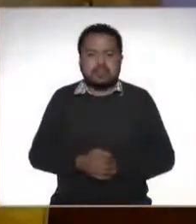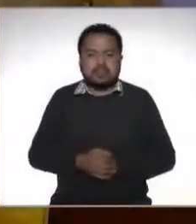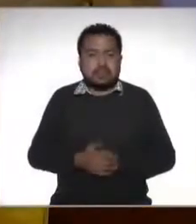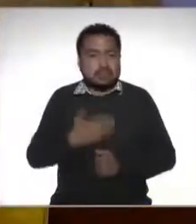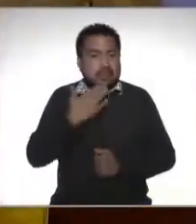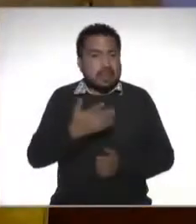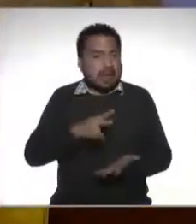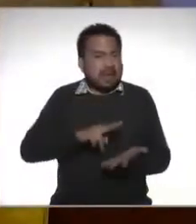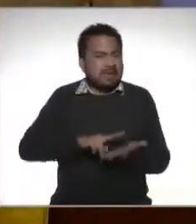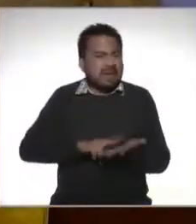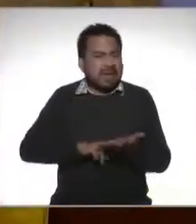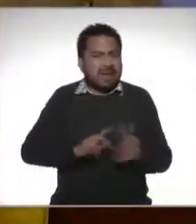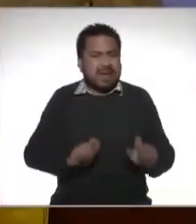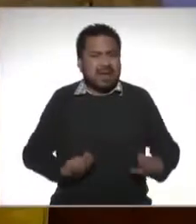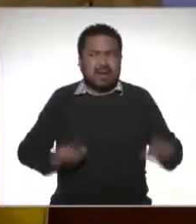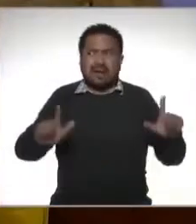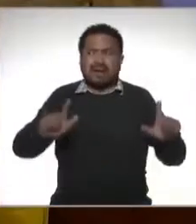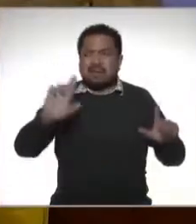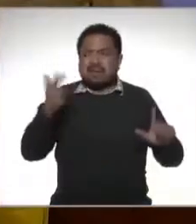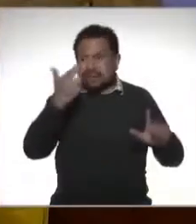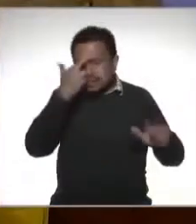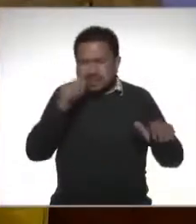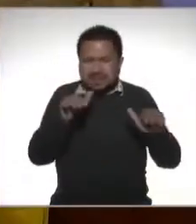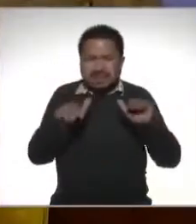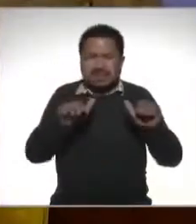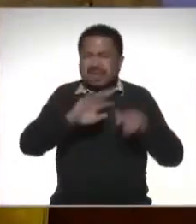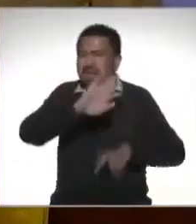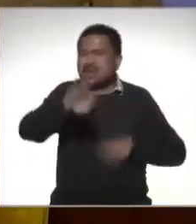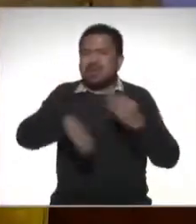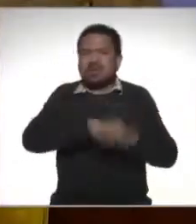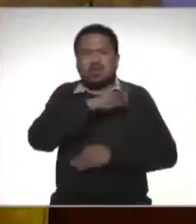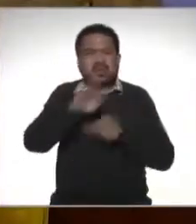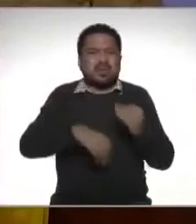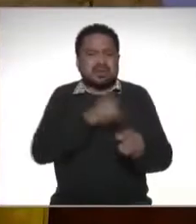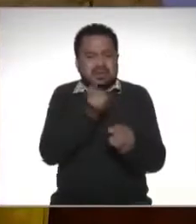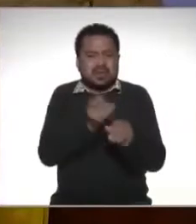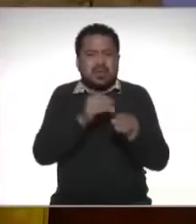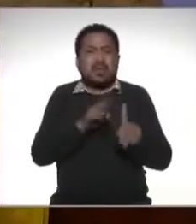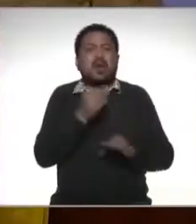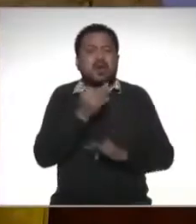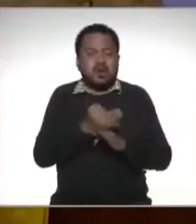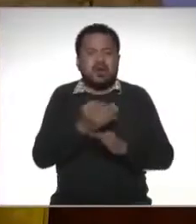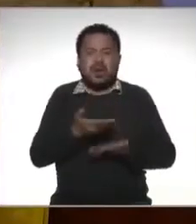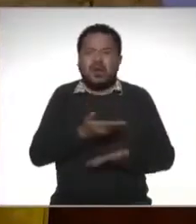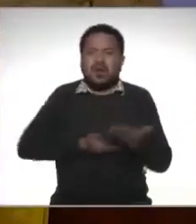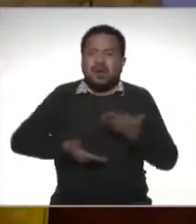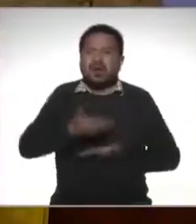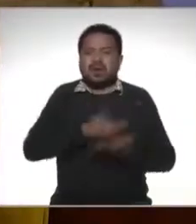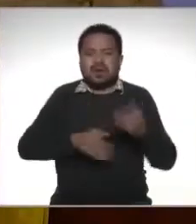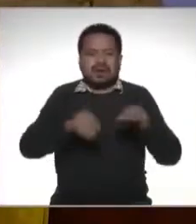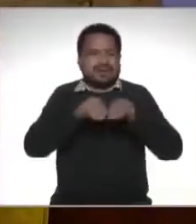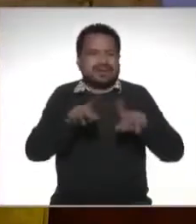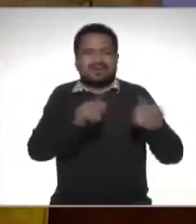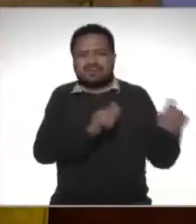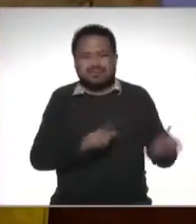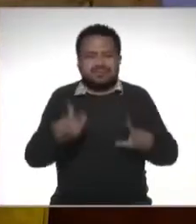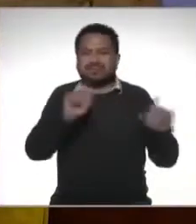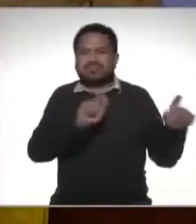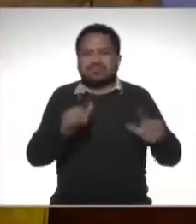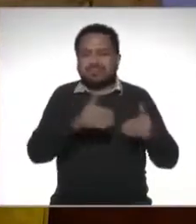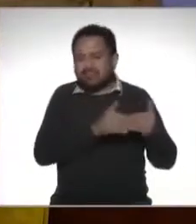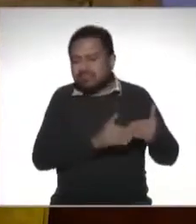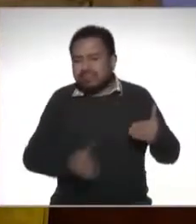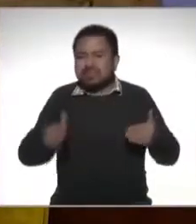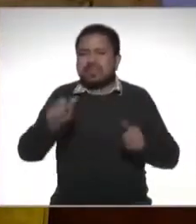muy valiosa esta cápsula y quiero recordarles a todas y a todos que toda esta información que estamos compartiendo en las cápsulas durante el